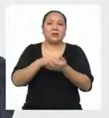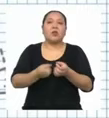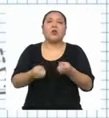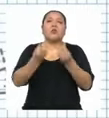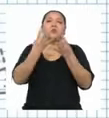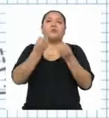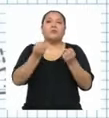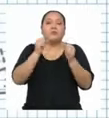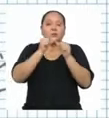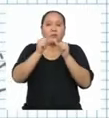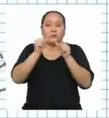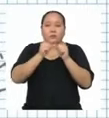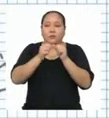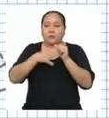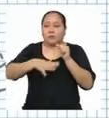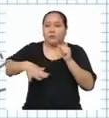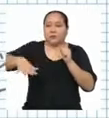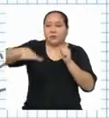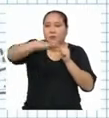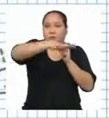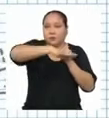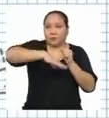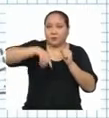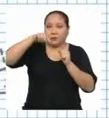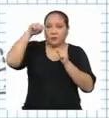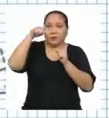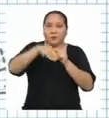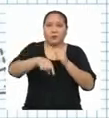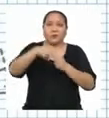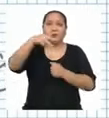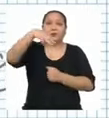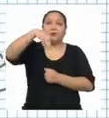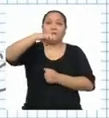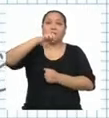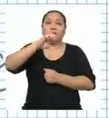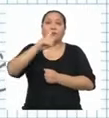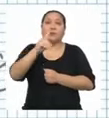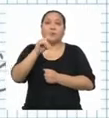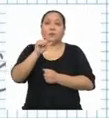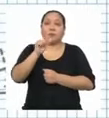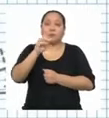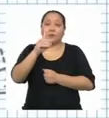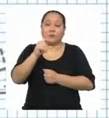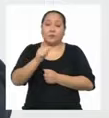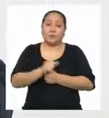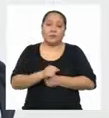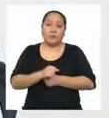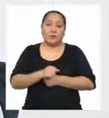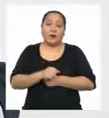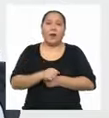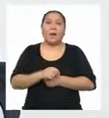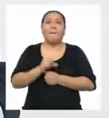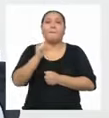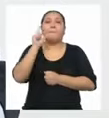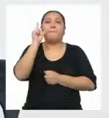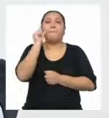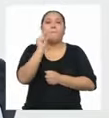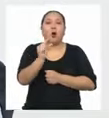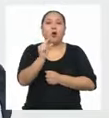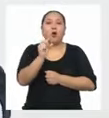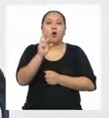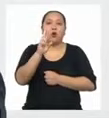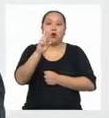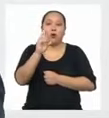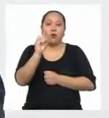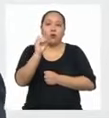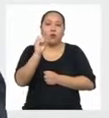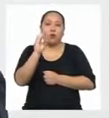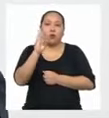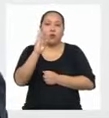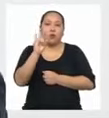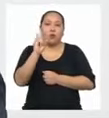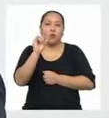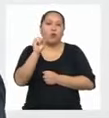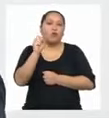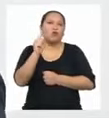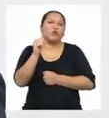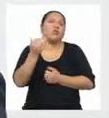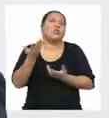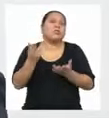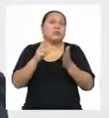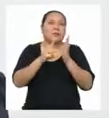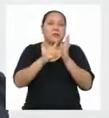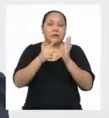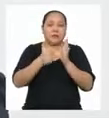valores Y es una medida de tendencia central poco robusta Por ejemplo, si en una muestra